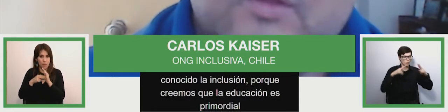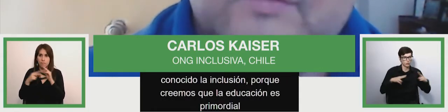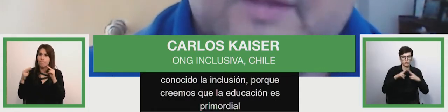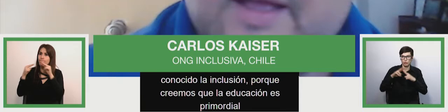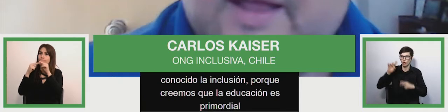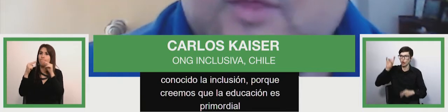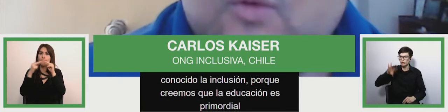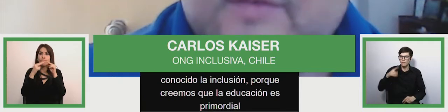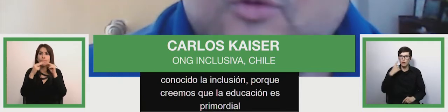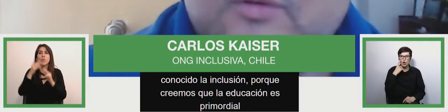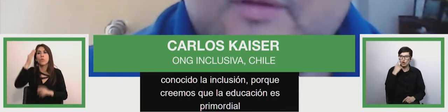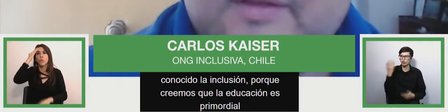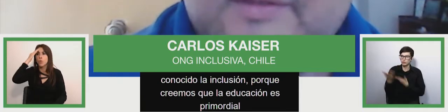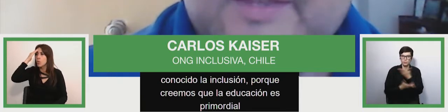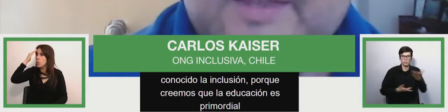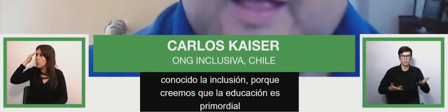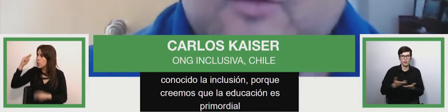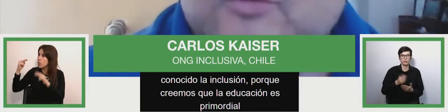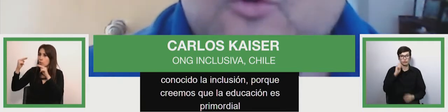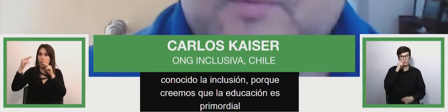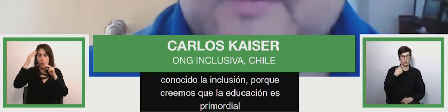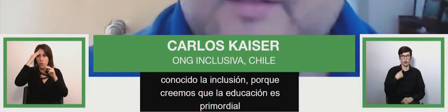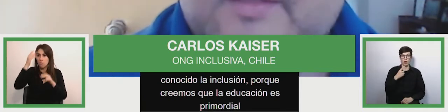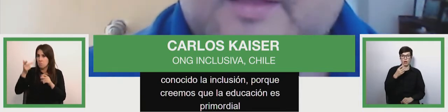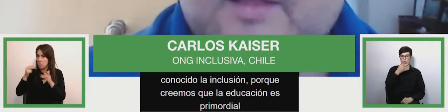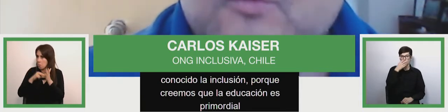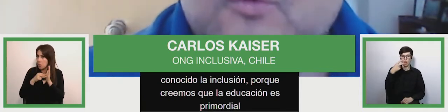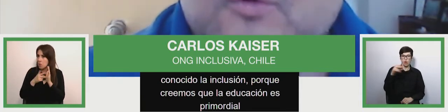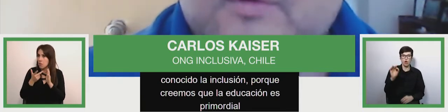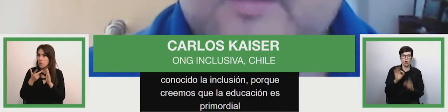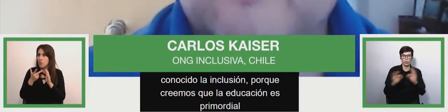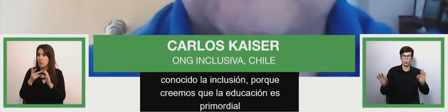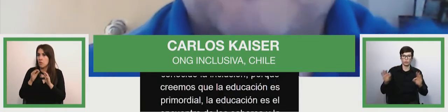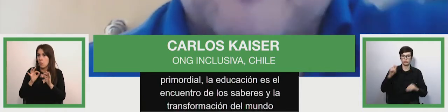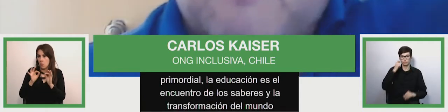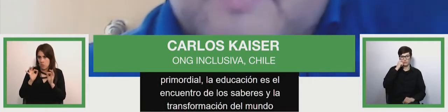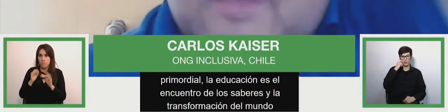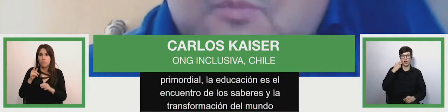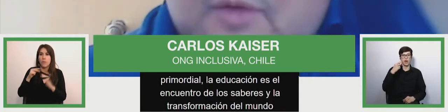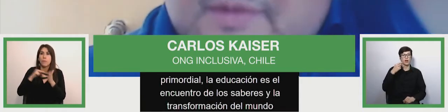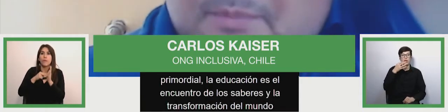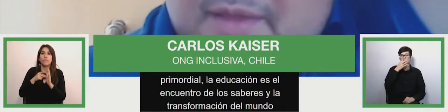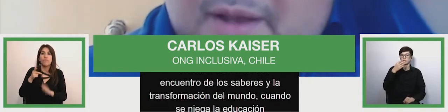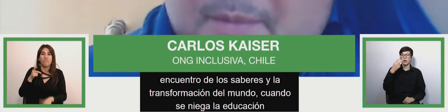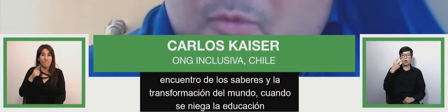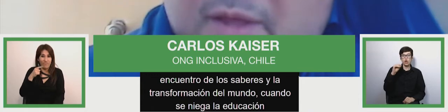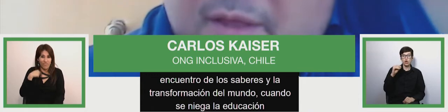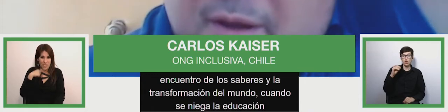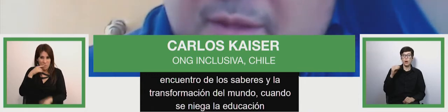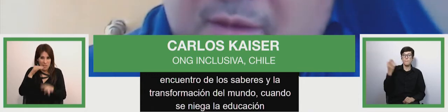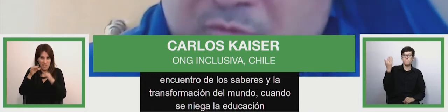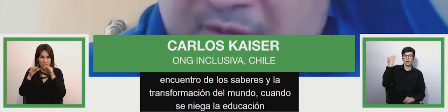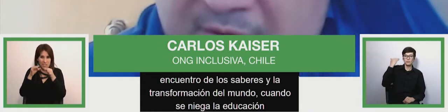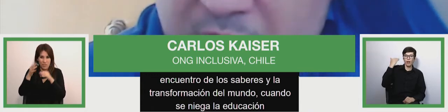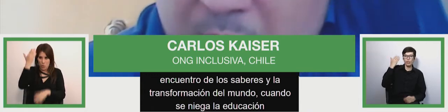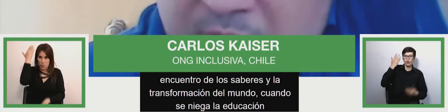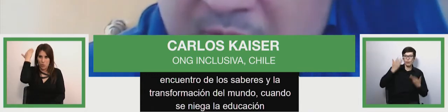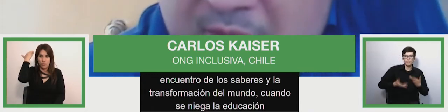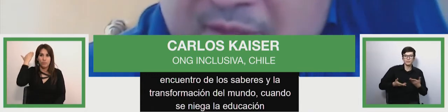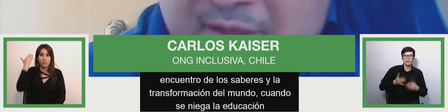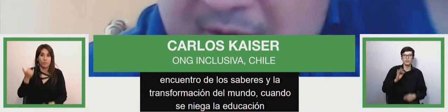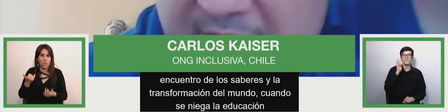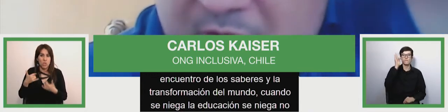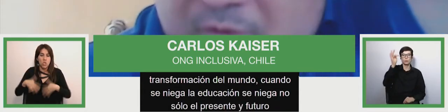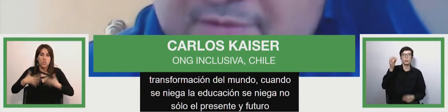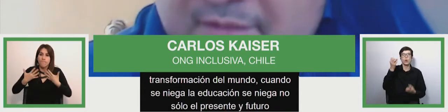cuando se niega la educación se niega no solo el presente y el futuro también el pasado porque se pierde la memoria y el registro de quienes somos